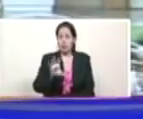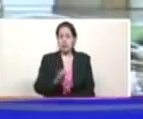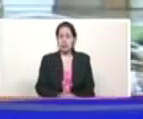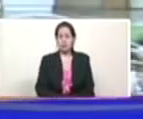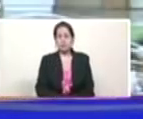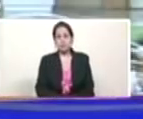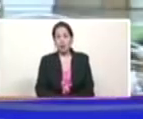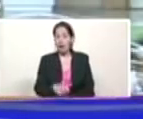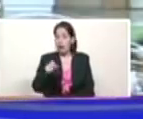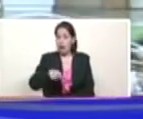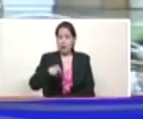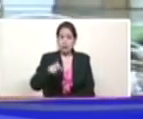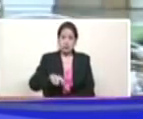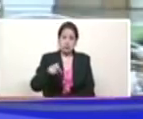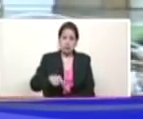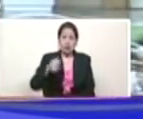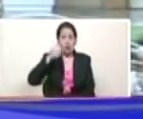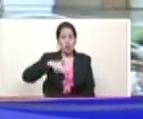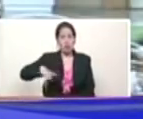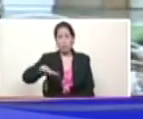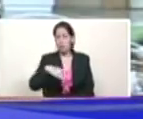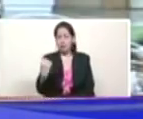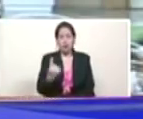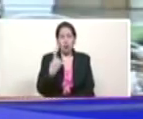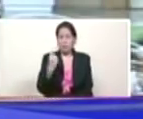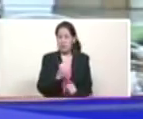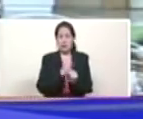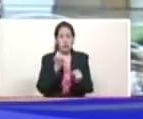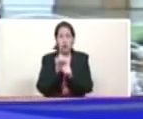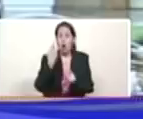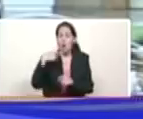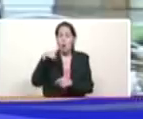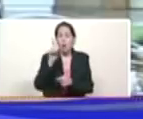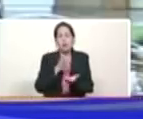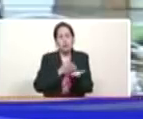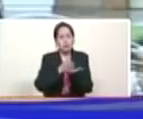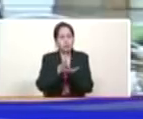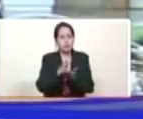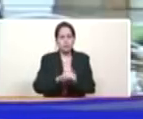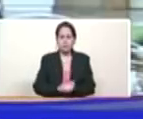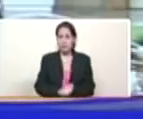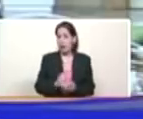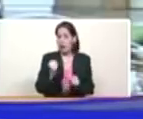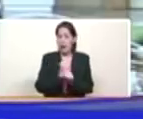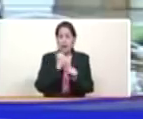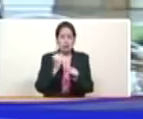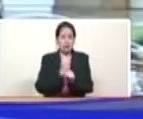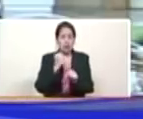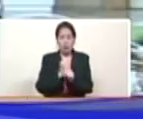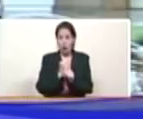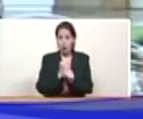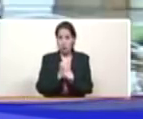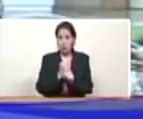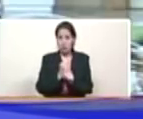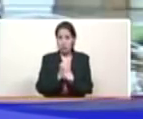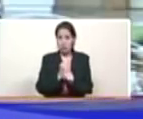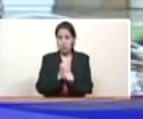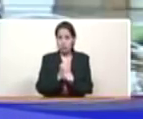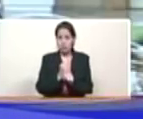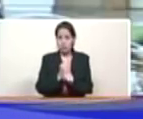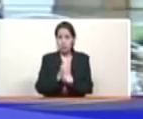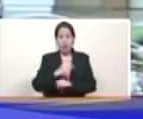de las necesidades de nuestro pueblo. Solo el trabajo es el único camino. El trabajo creador, el trabajo creativo, el trabajo